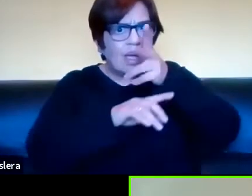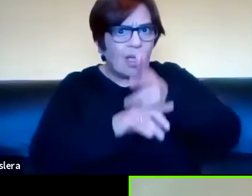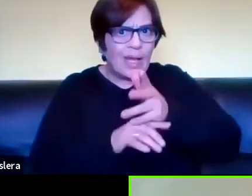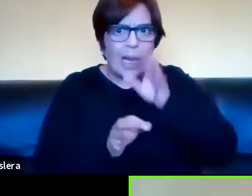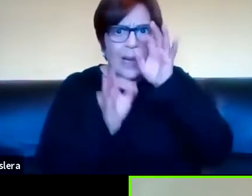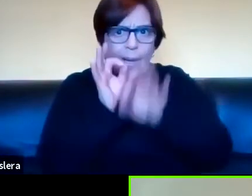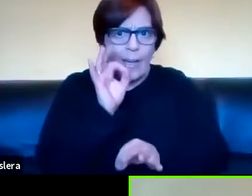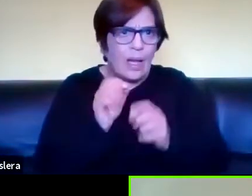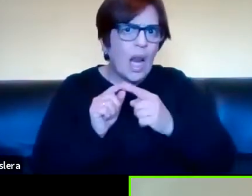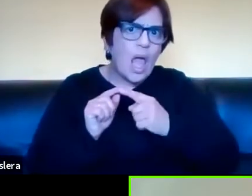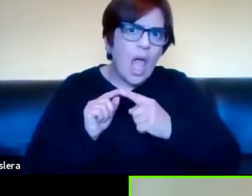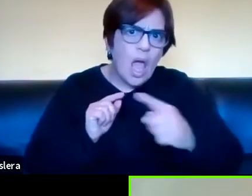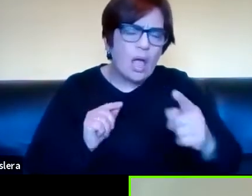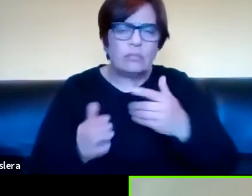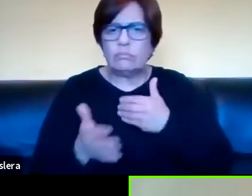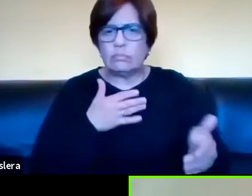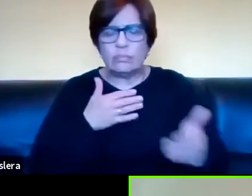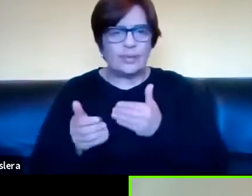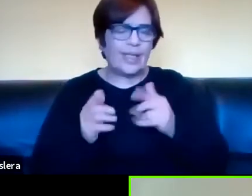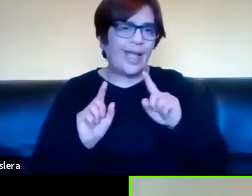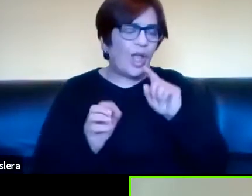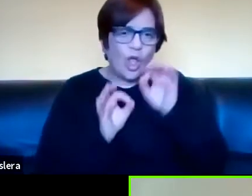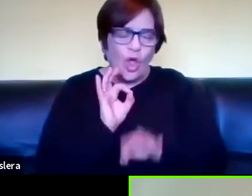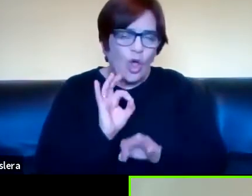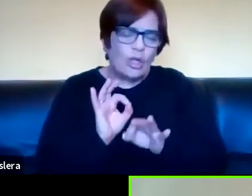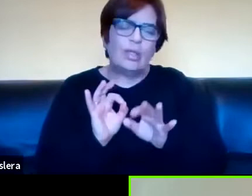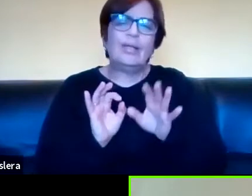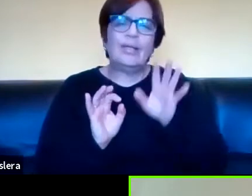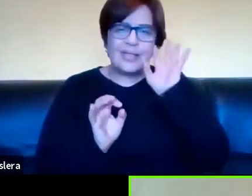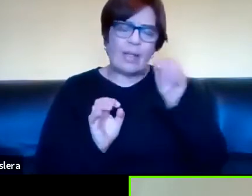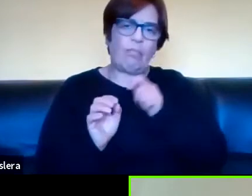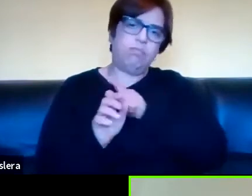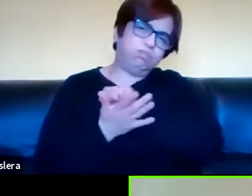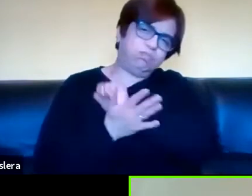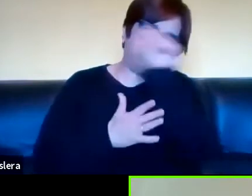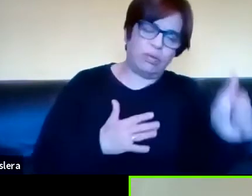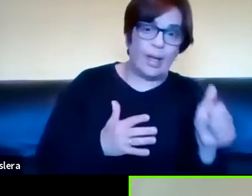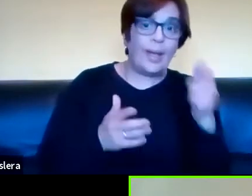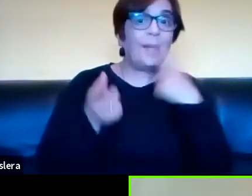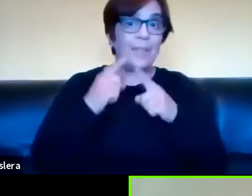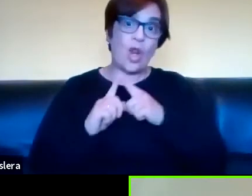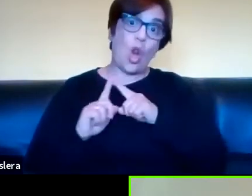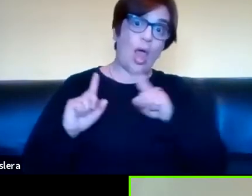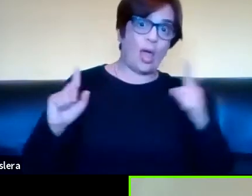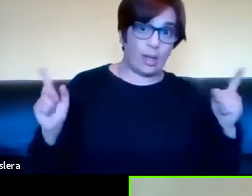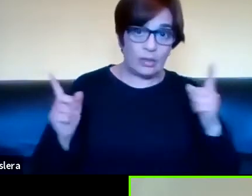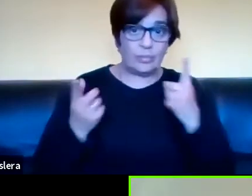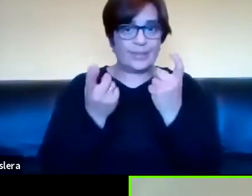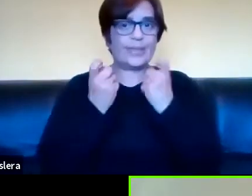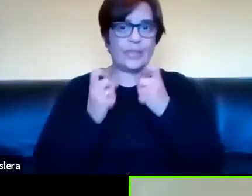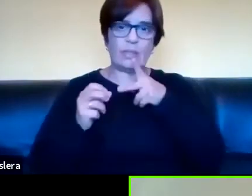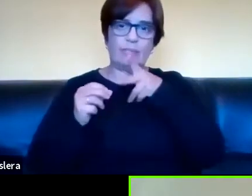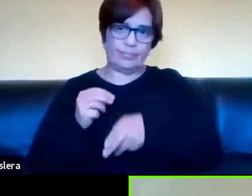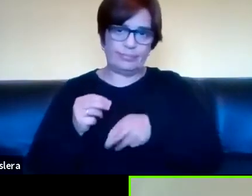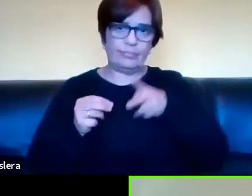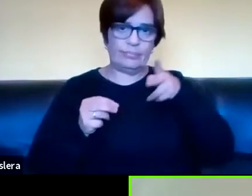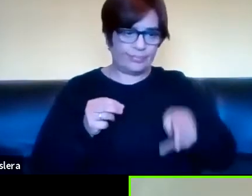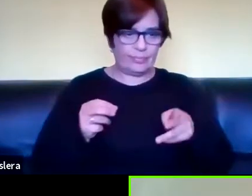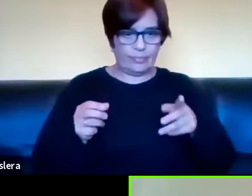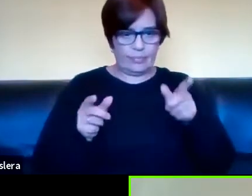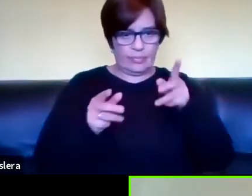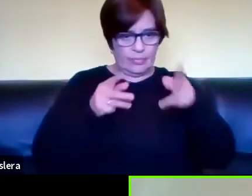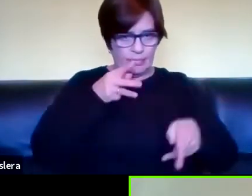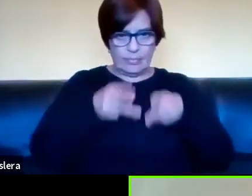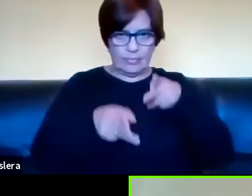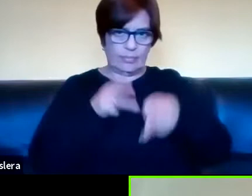cortos o videos más largos estamos viendo que los videos cortos se pueden hacer de un tirón en cambio los videos más largos habría que cortarlos y eso permite